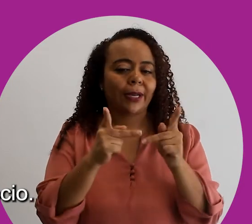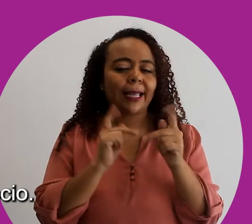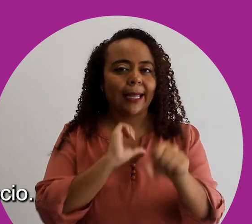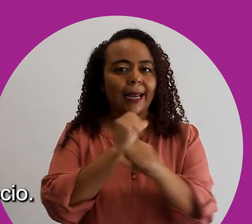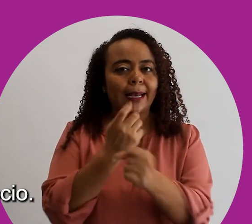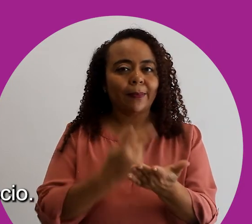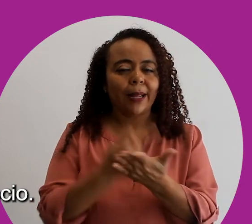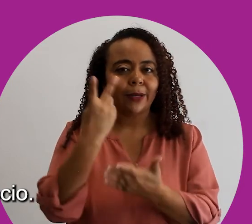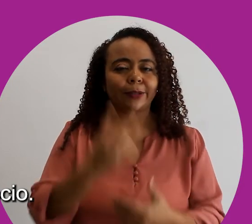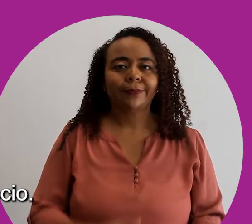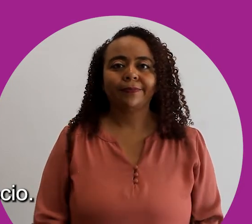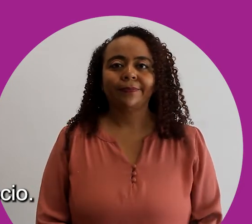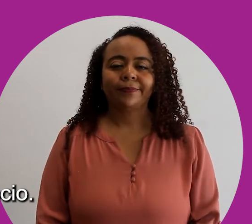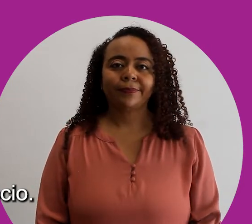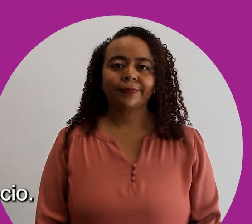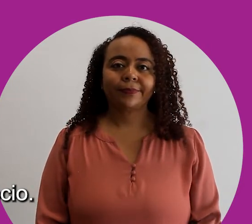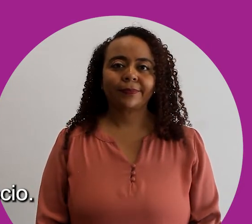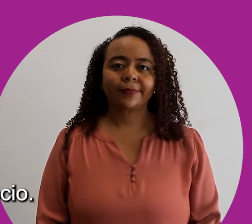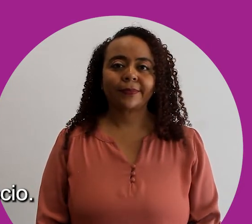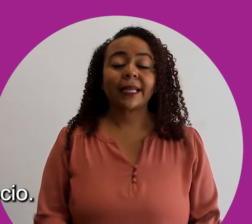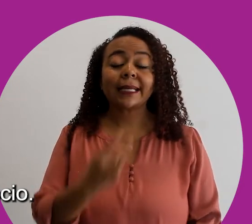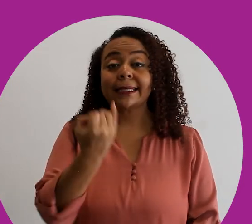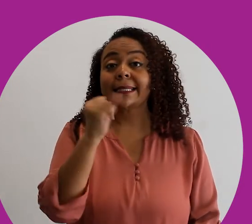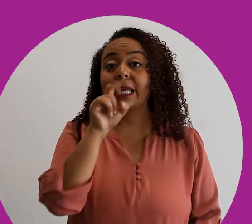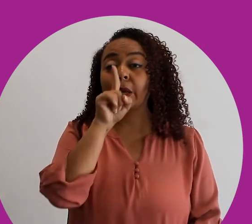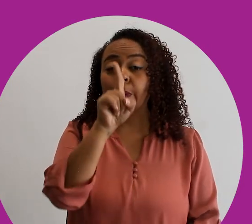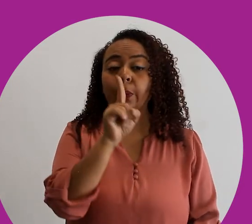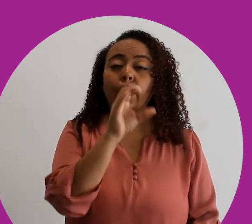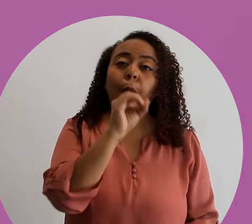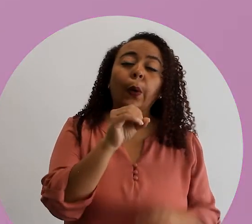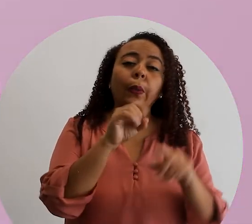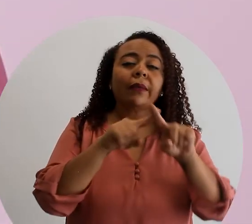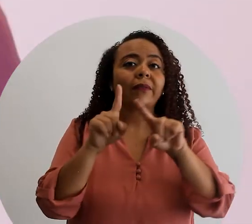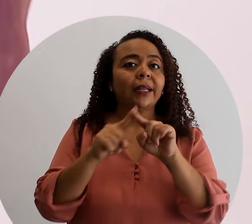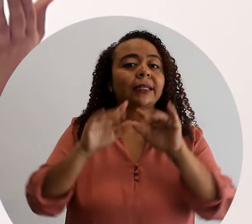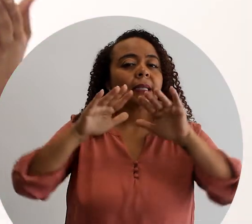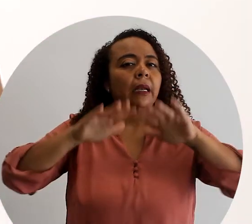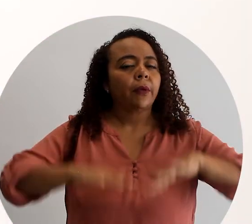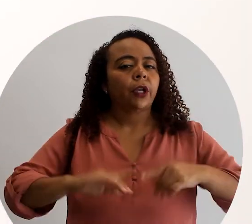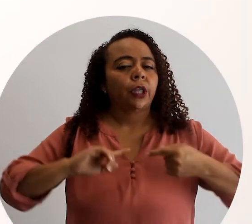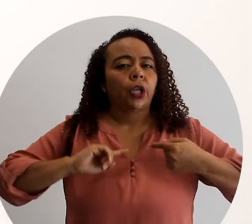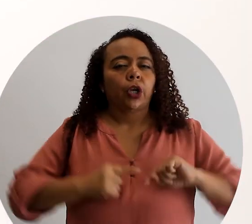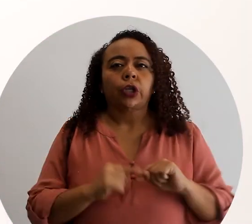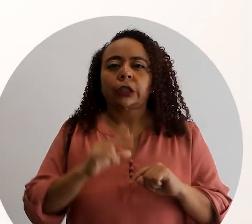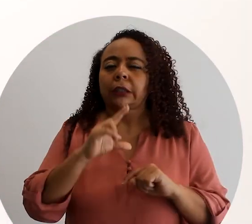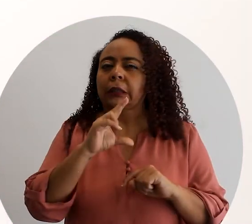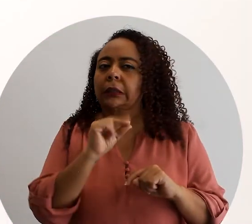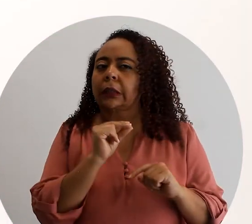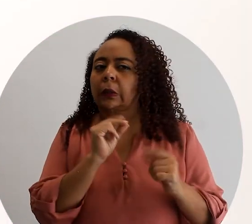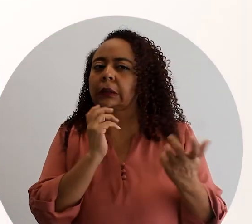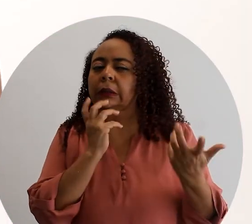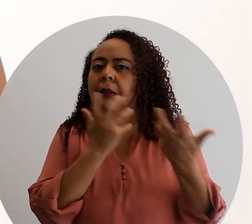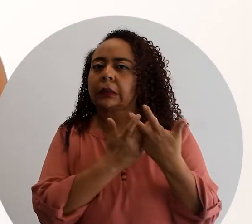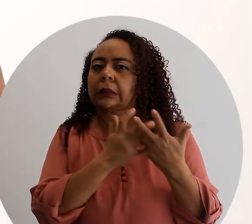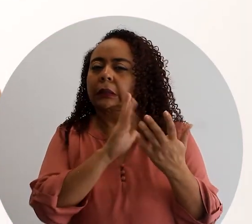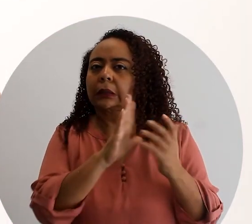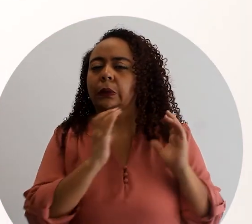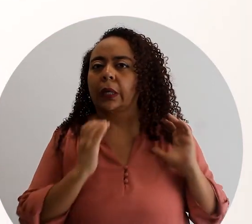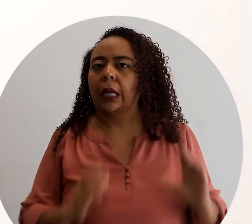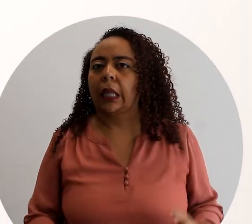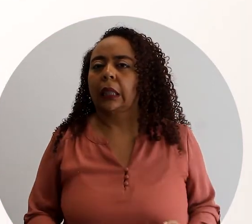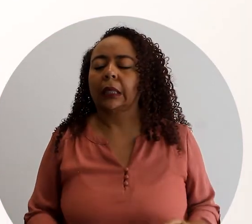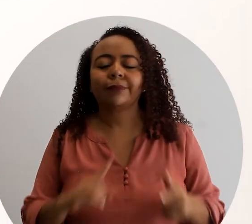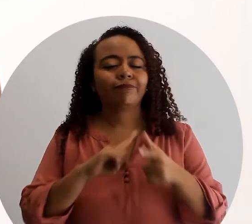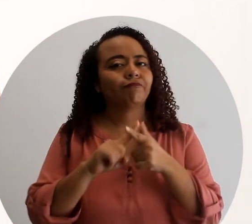punto de encuentro y una oportunidad de crear valor en torno al precio. Si uno o varios aliviadores de dolores de su negocio no